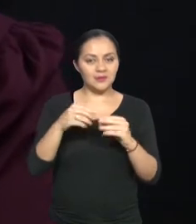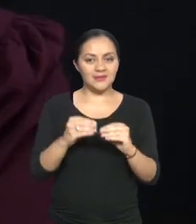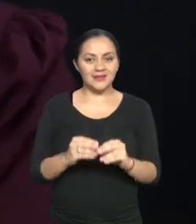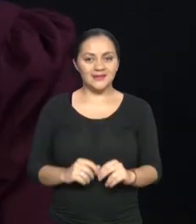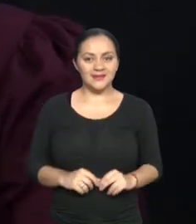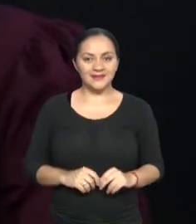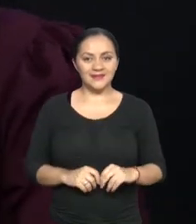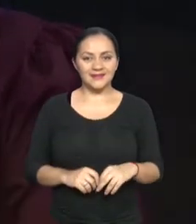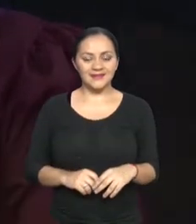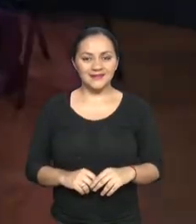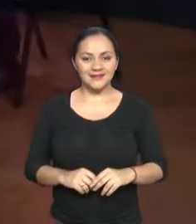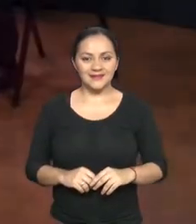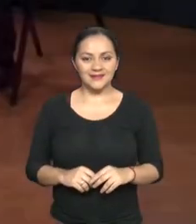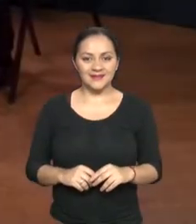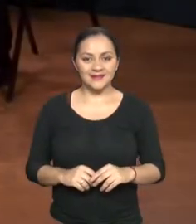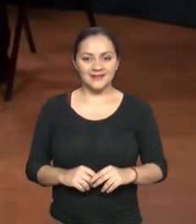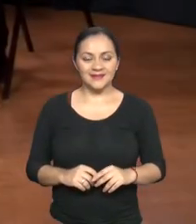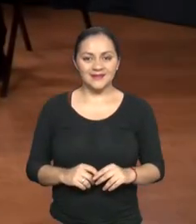Igualdad.